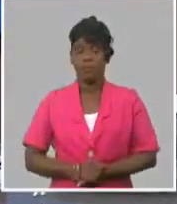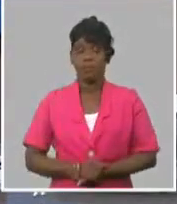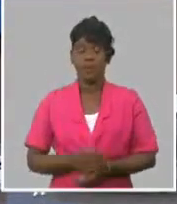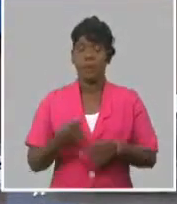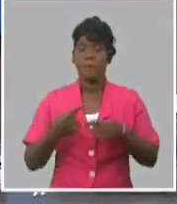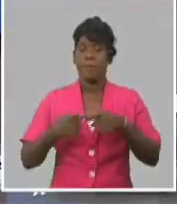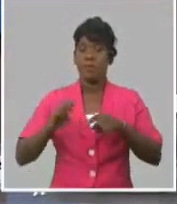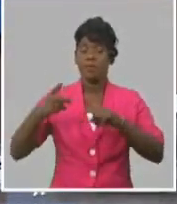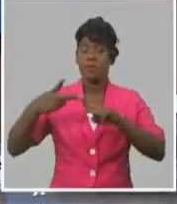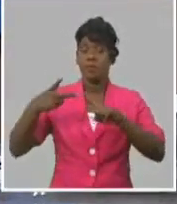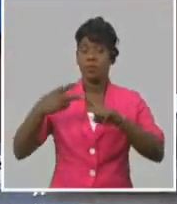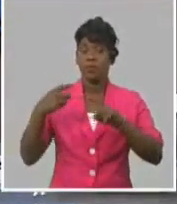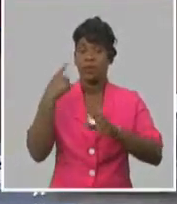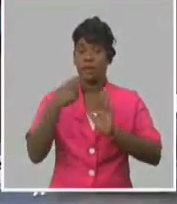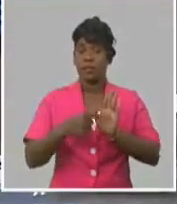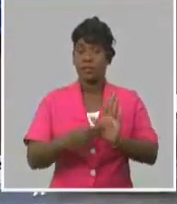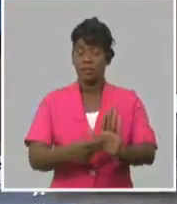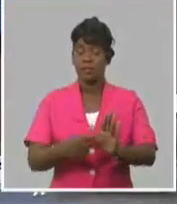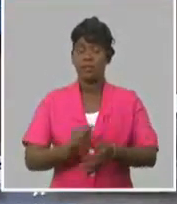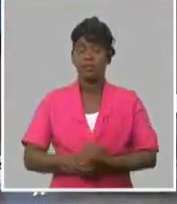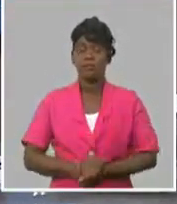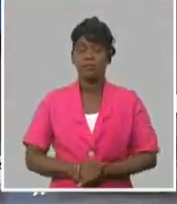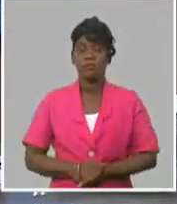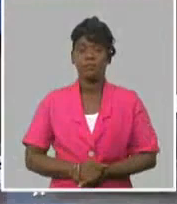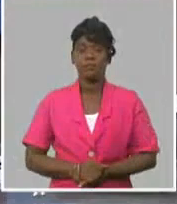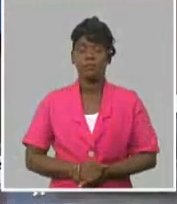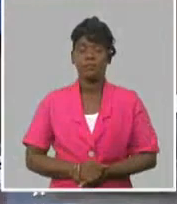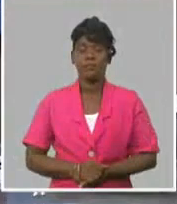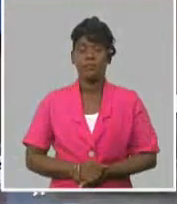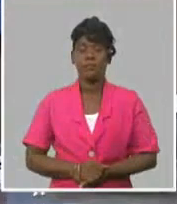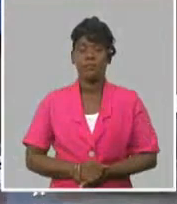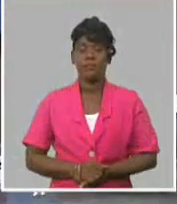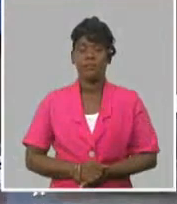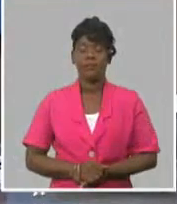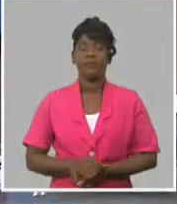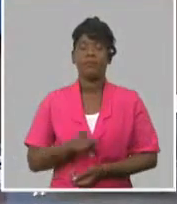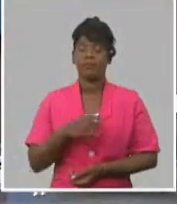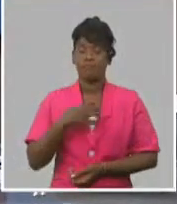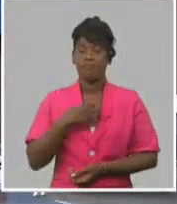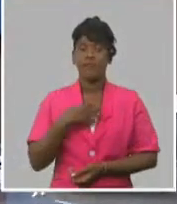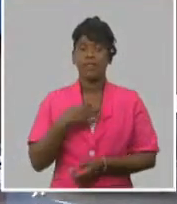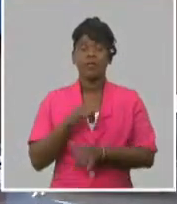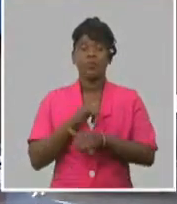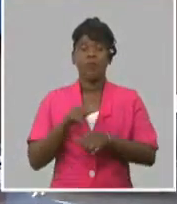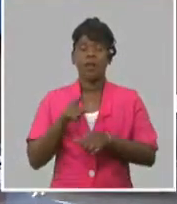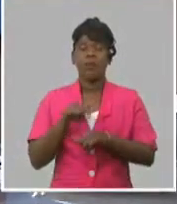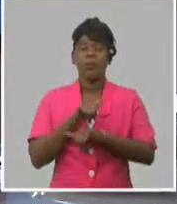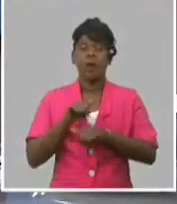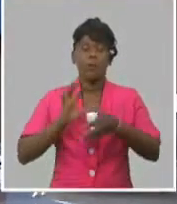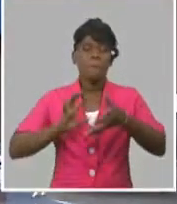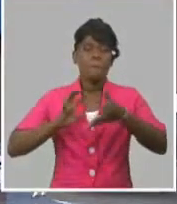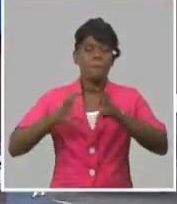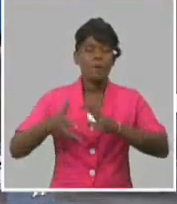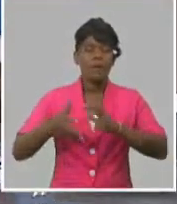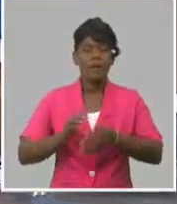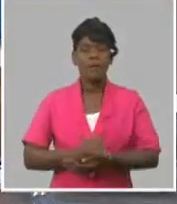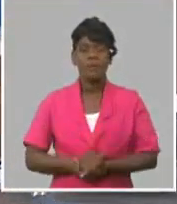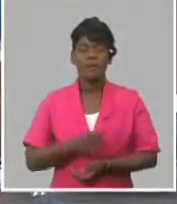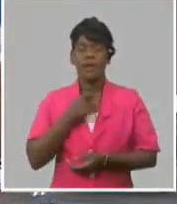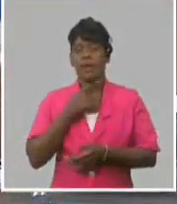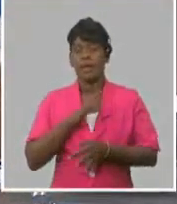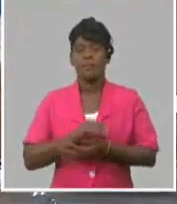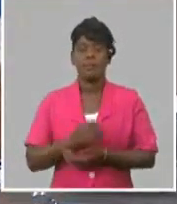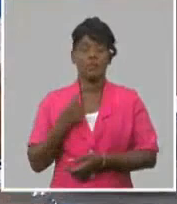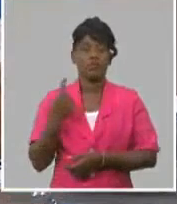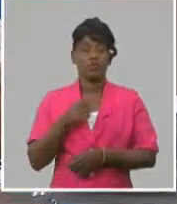característica que tiene este proceso que es, como dije, muy transversal, y es que el día que usted